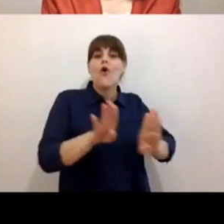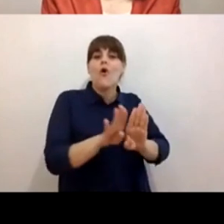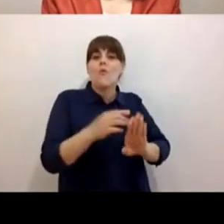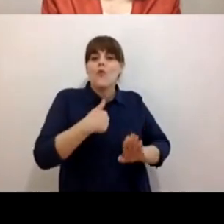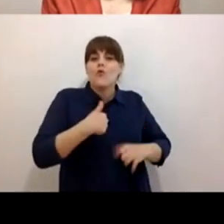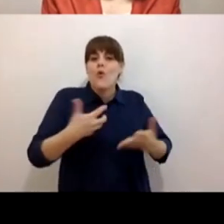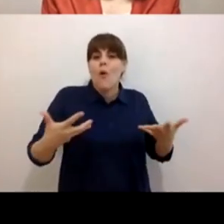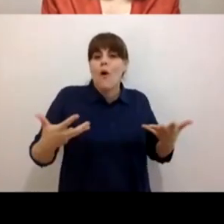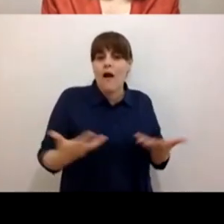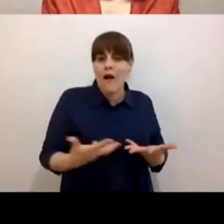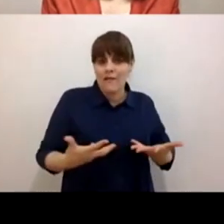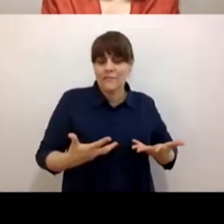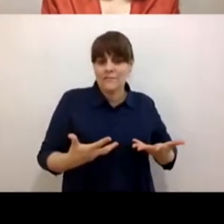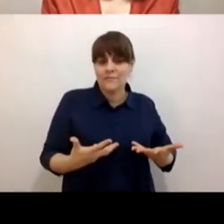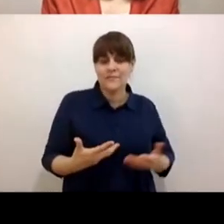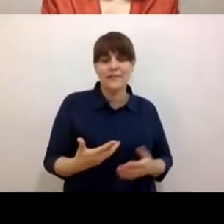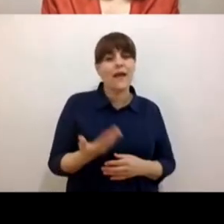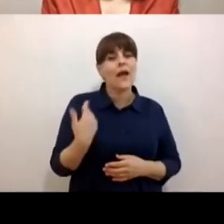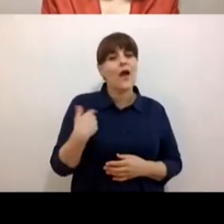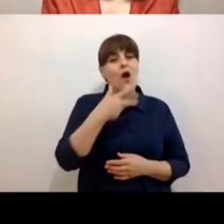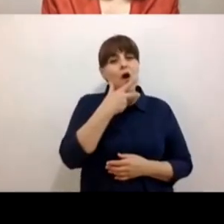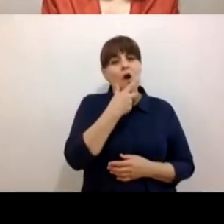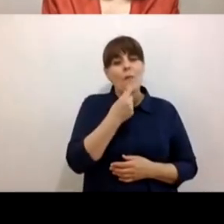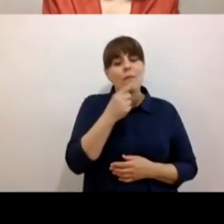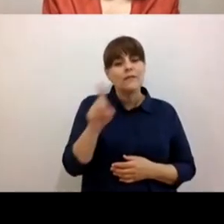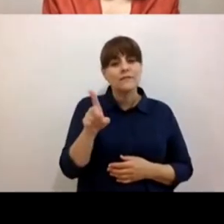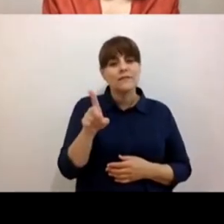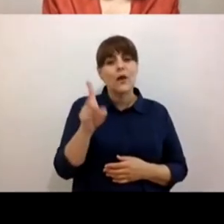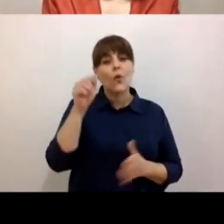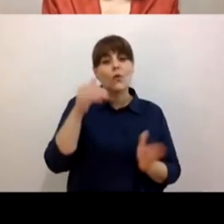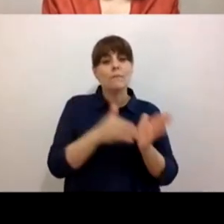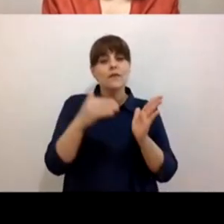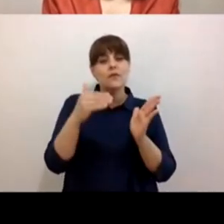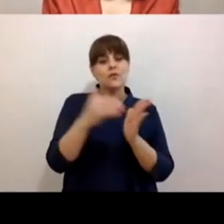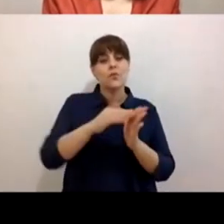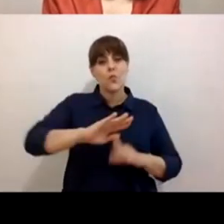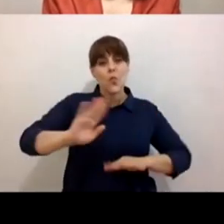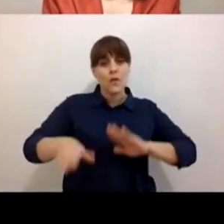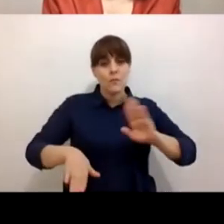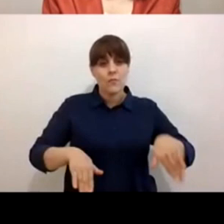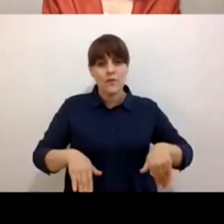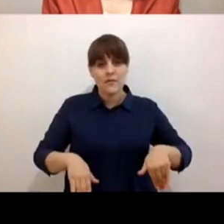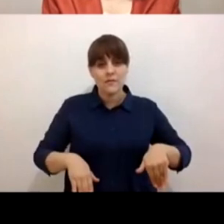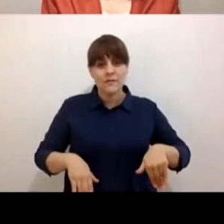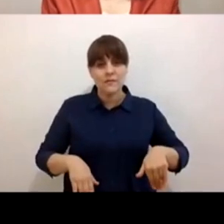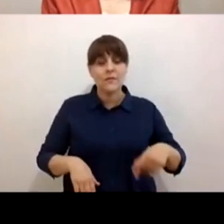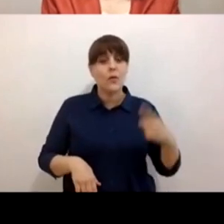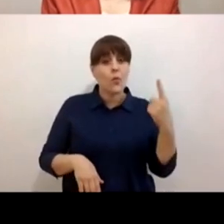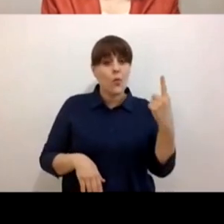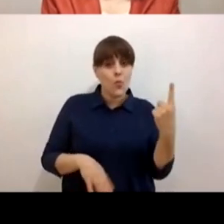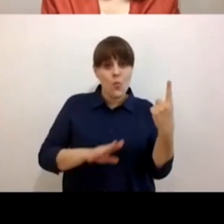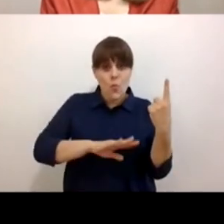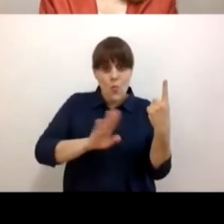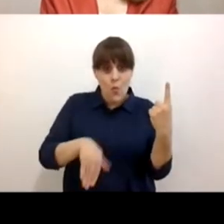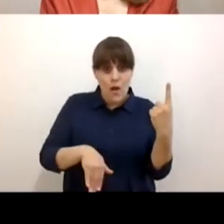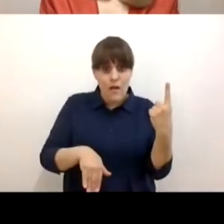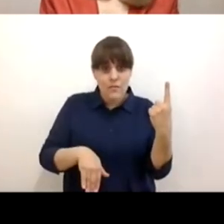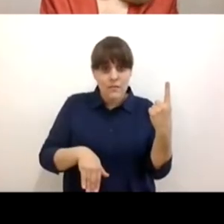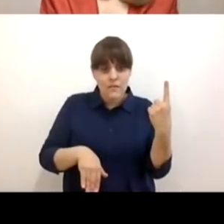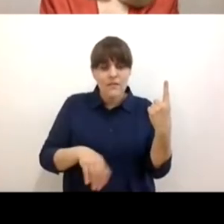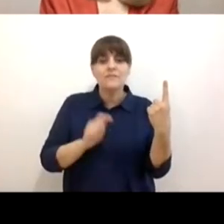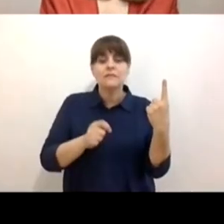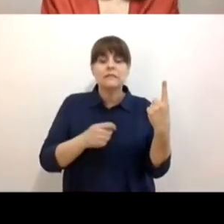decía un estadista, un millón de muertes es una estadística, una muerte es una tragedia, ¿no? Entonces,